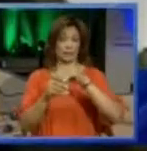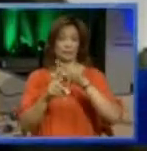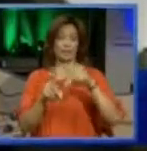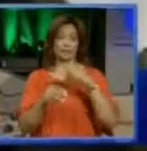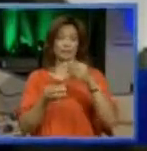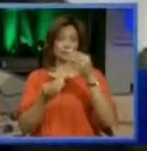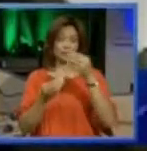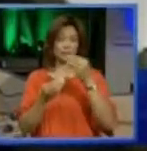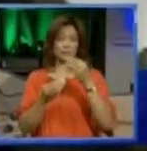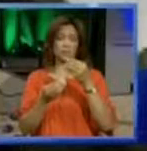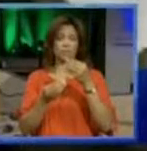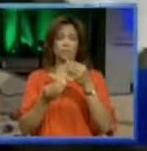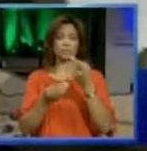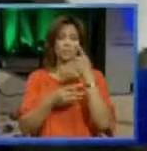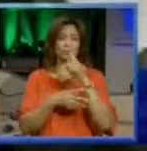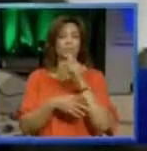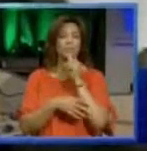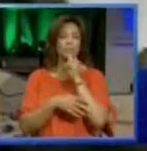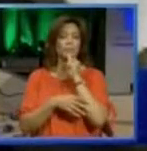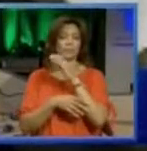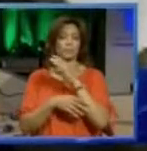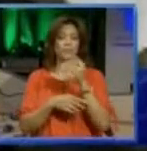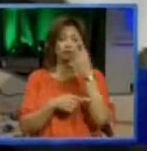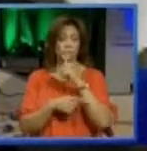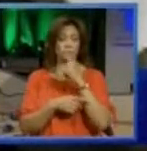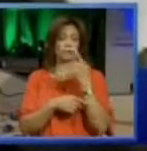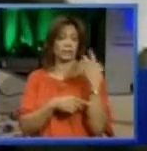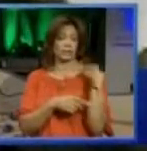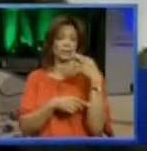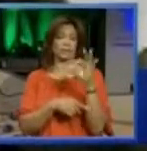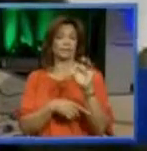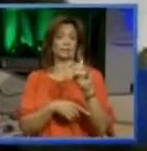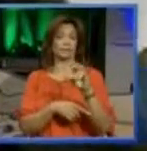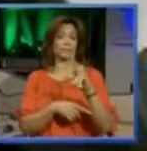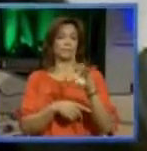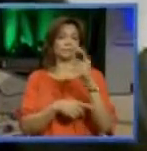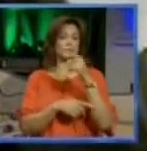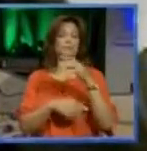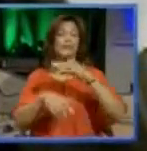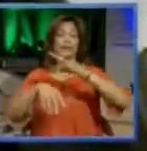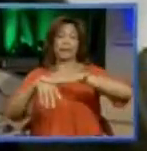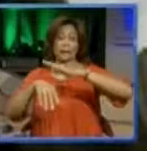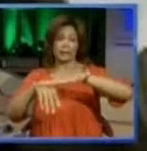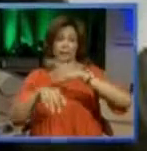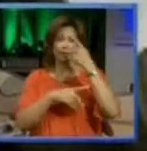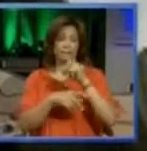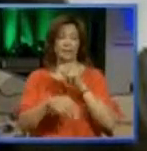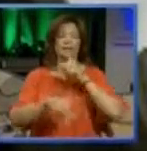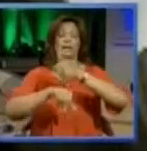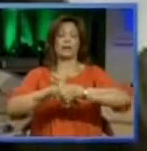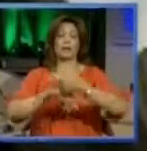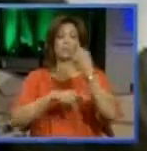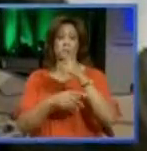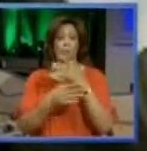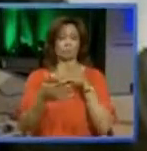confidente de las autoridades federales y está citado en la acusación